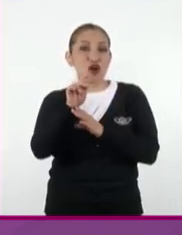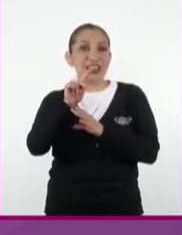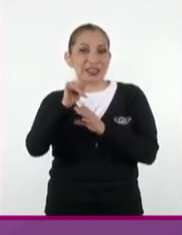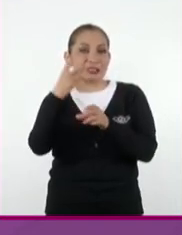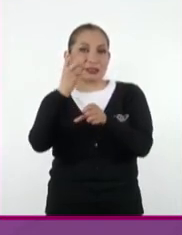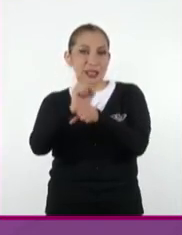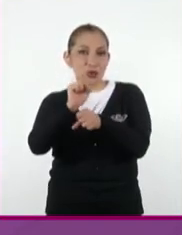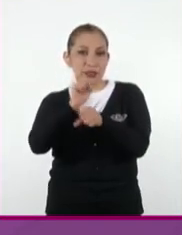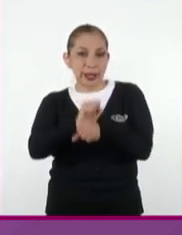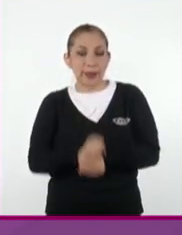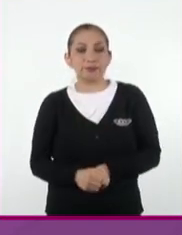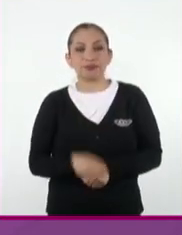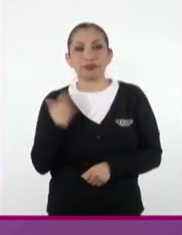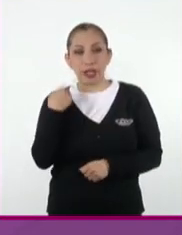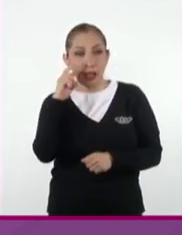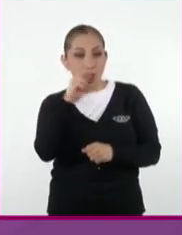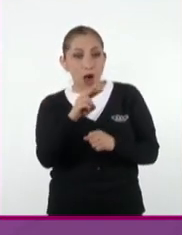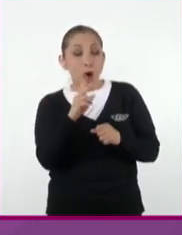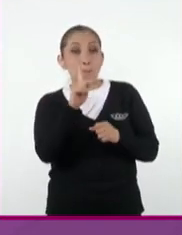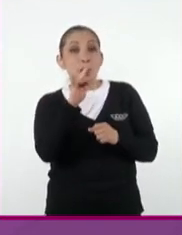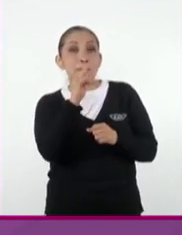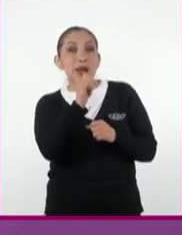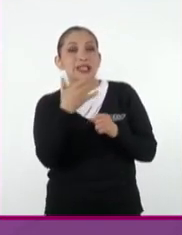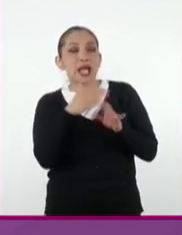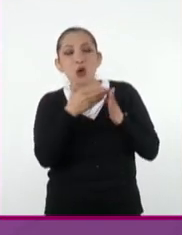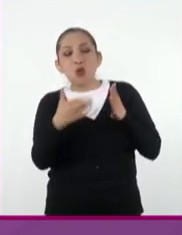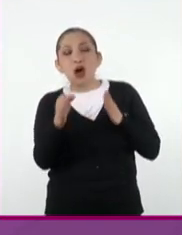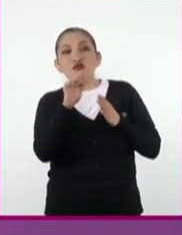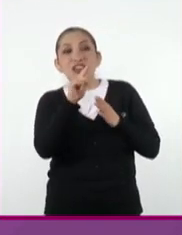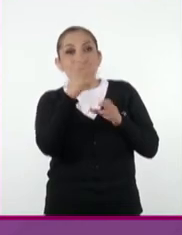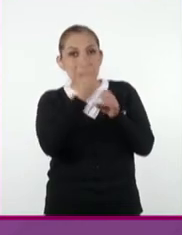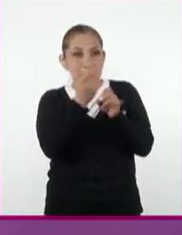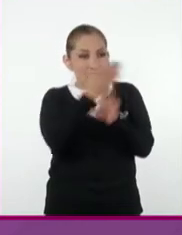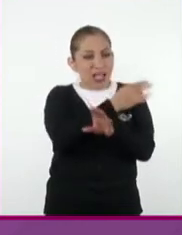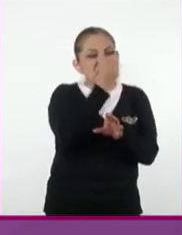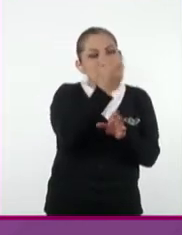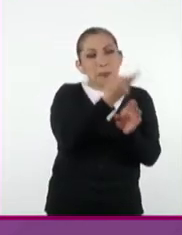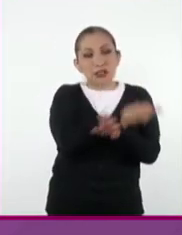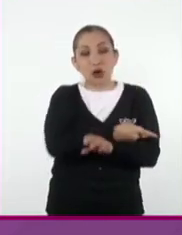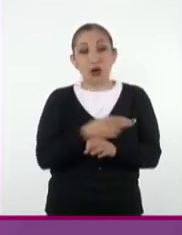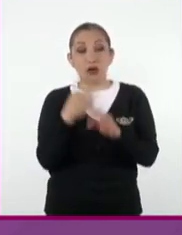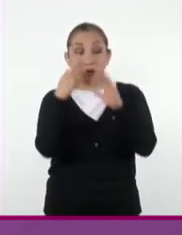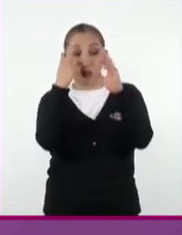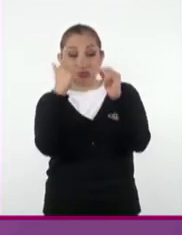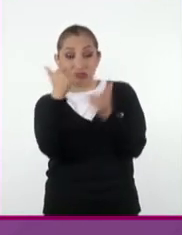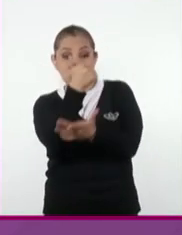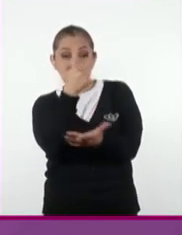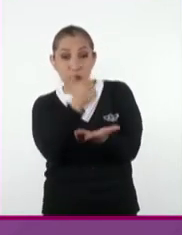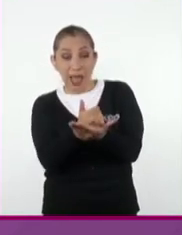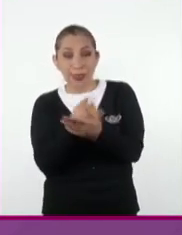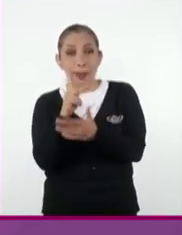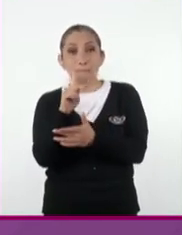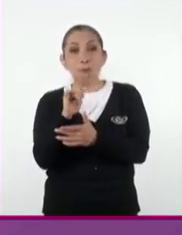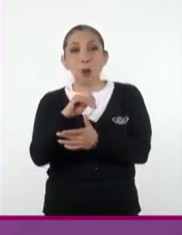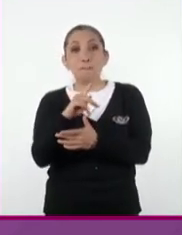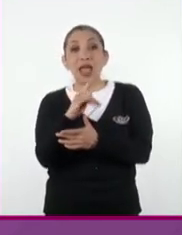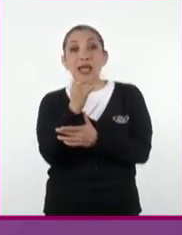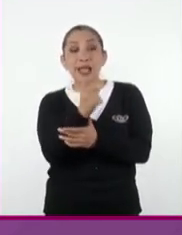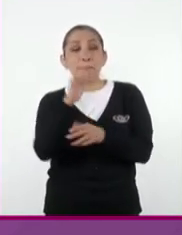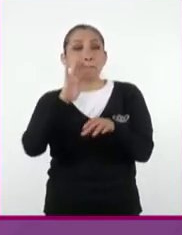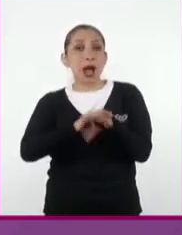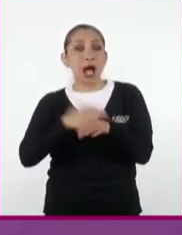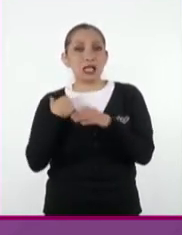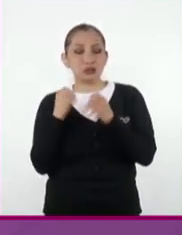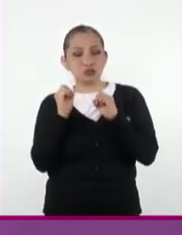secundarias, reconstruyendo Pompeya a través de las fuentes primarias. Las ruinas de la ciudad de Pompeya son uno de los